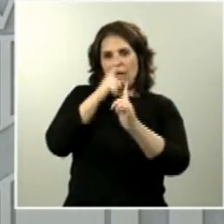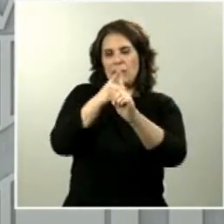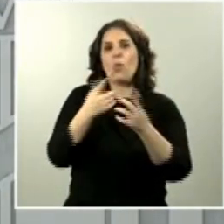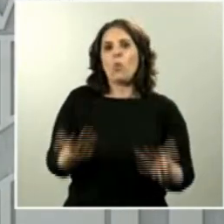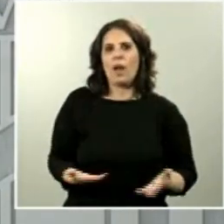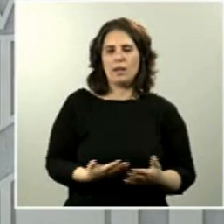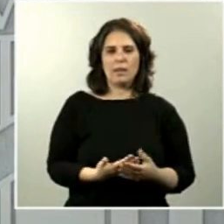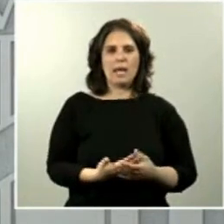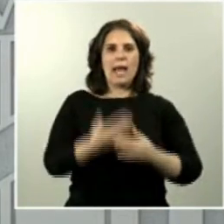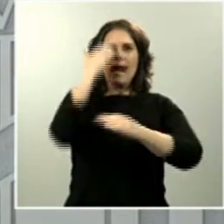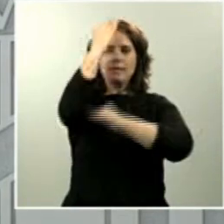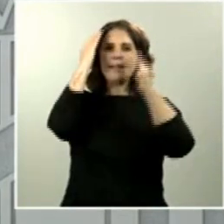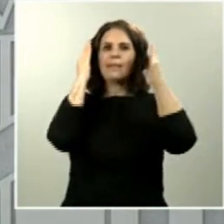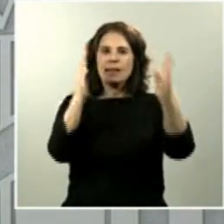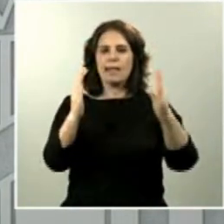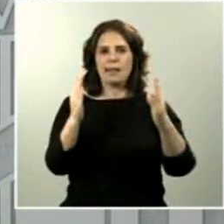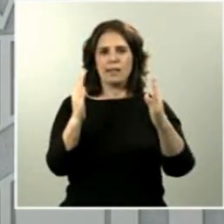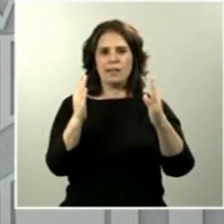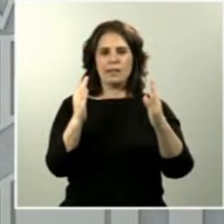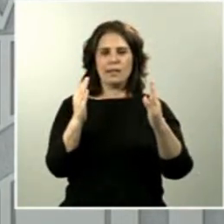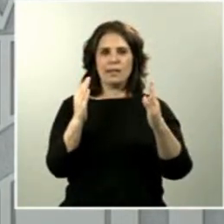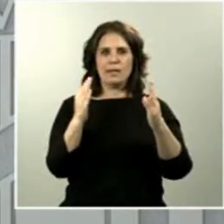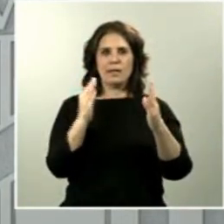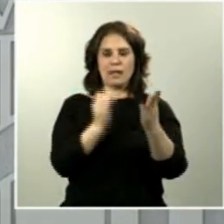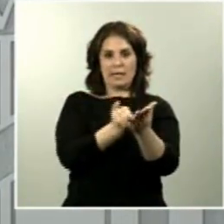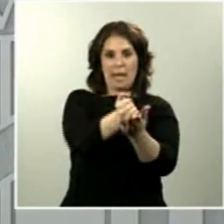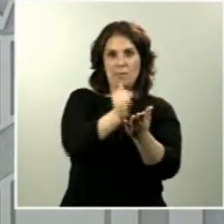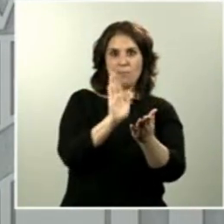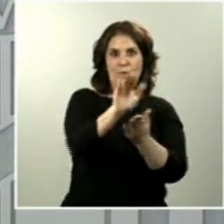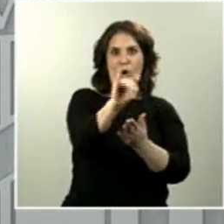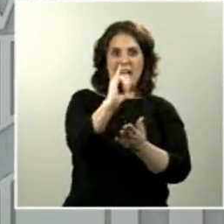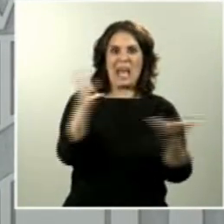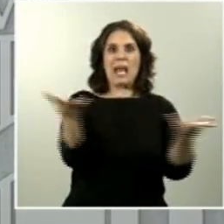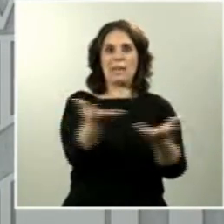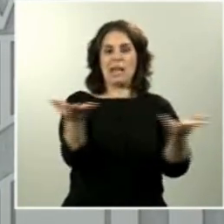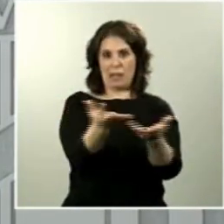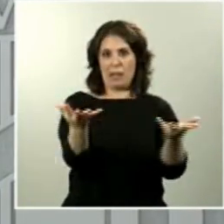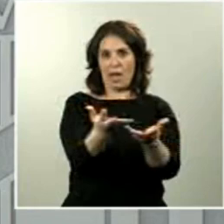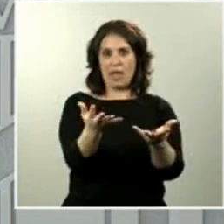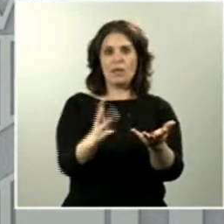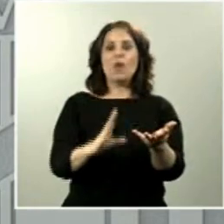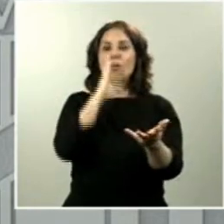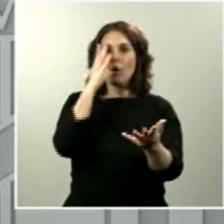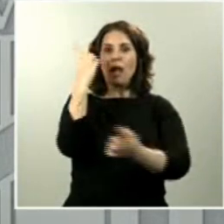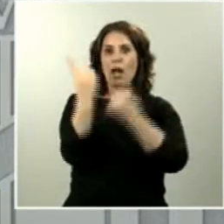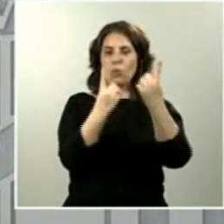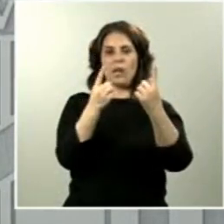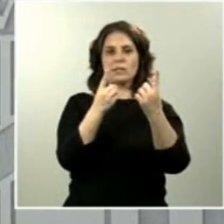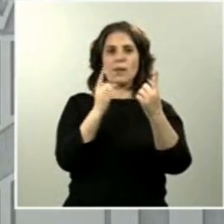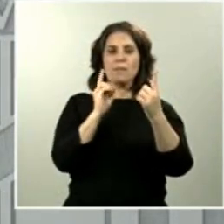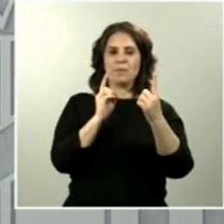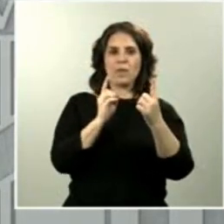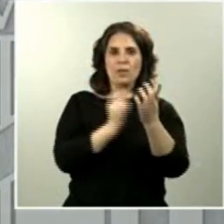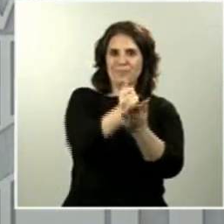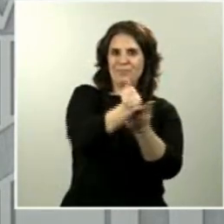la emergencia provocada en el campo a partir de que determinadas cosechas tuvieran problemas de su recolección y, por tanto,